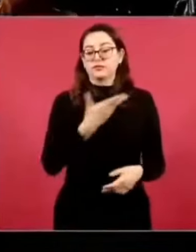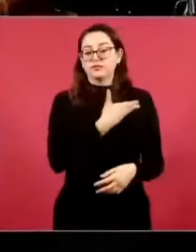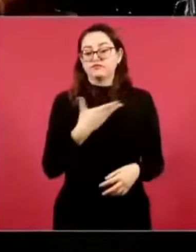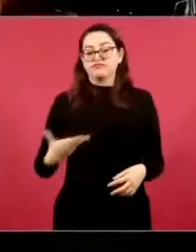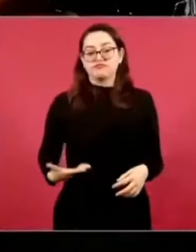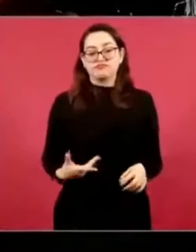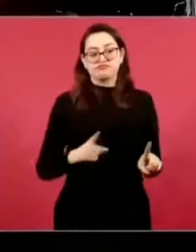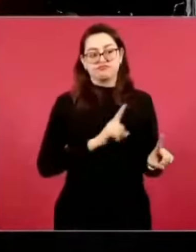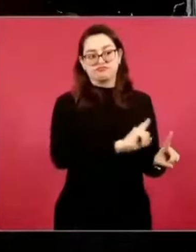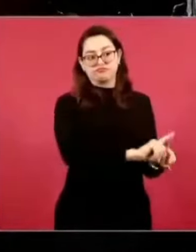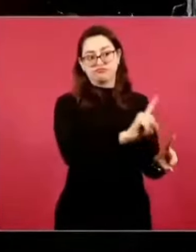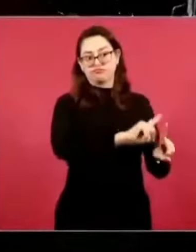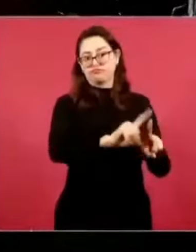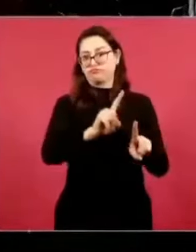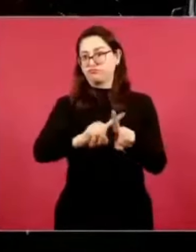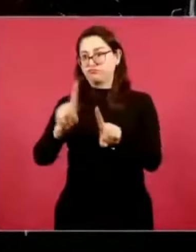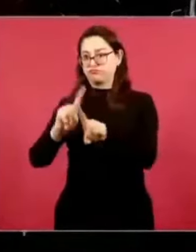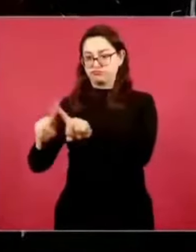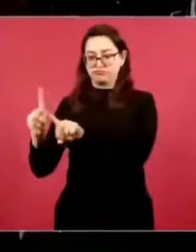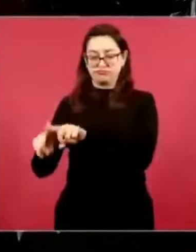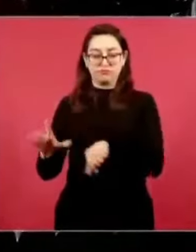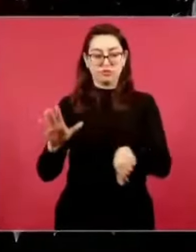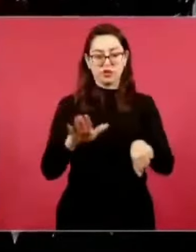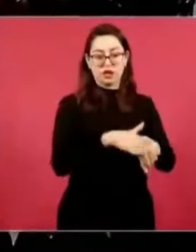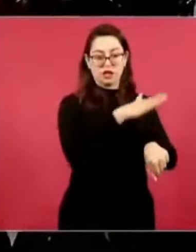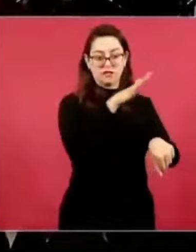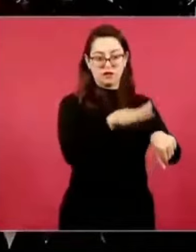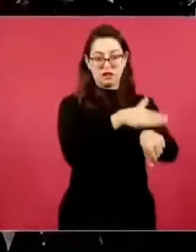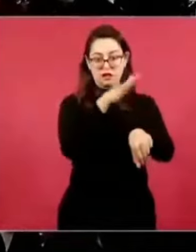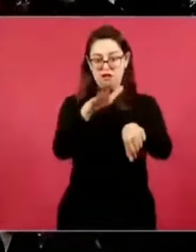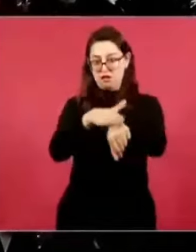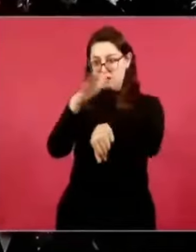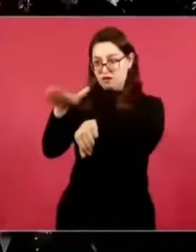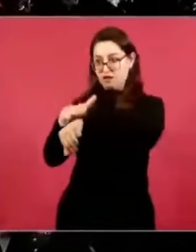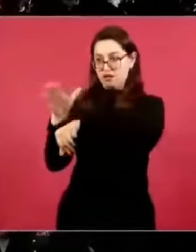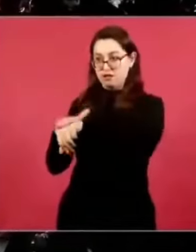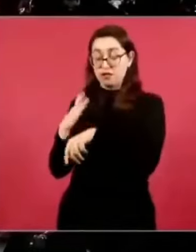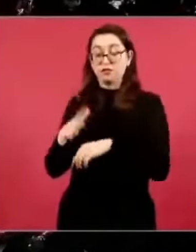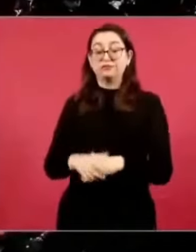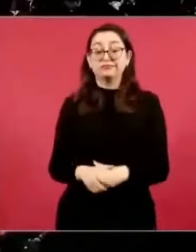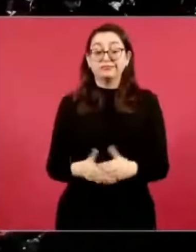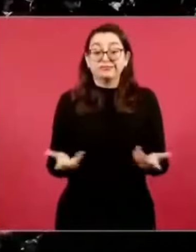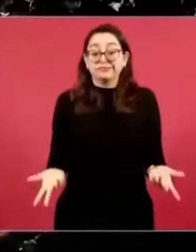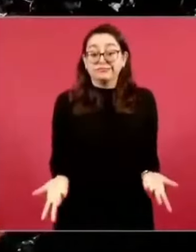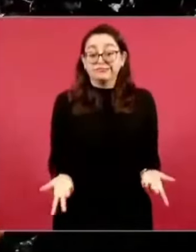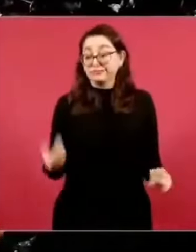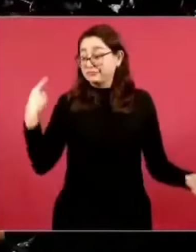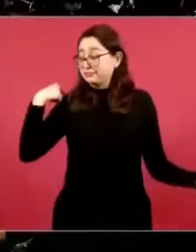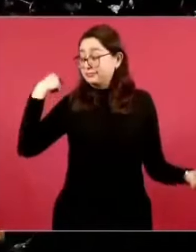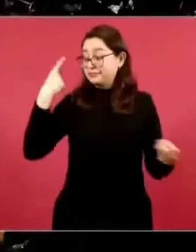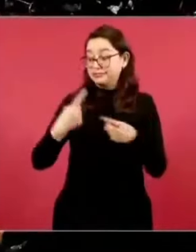presidentes, jefes de Estado. seguimos en segundo lugar,